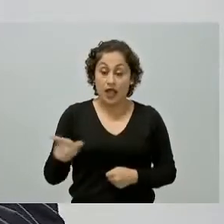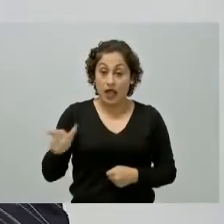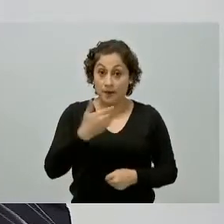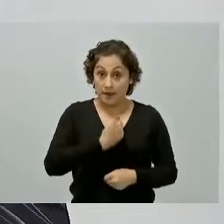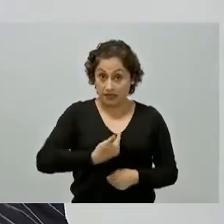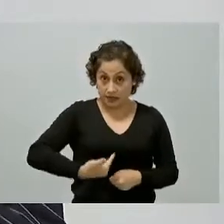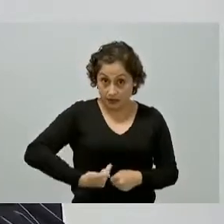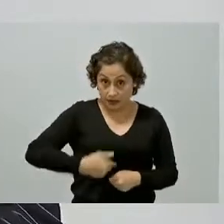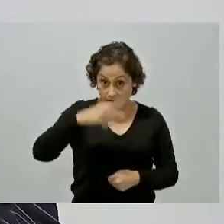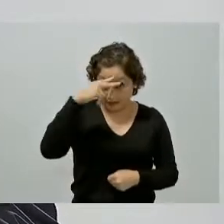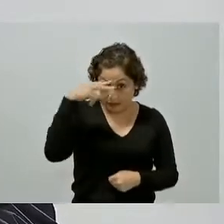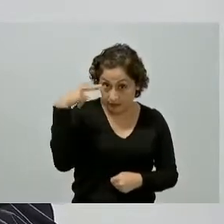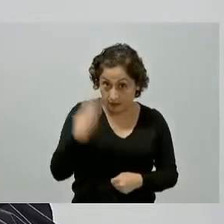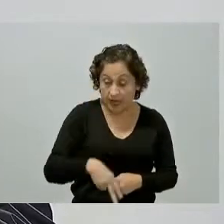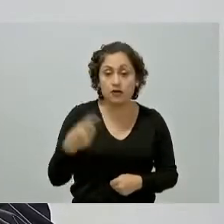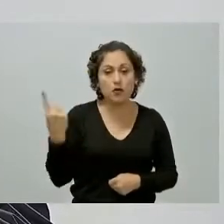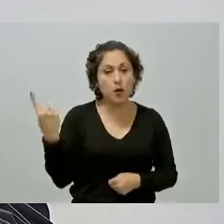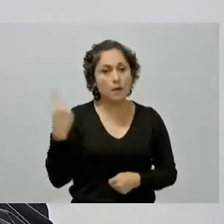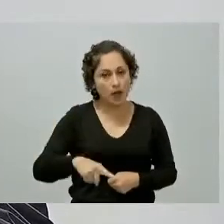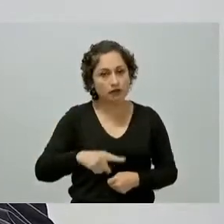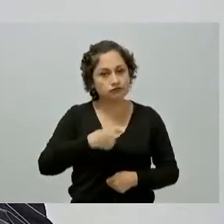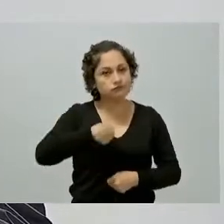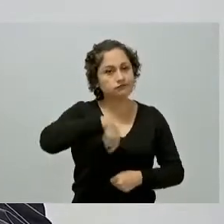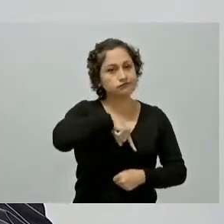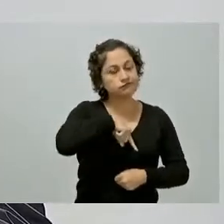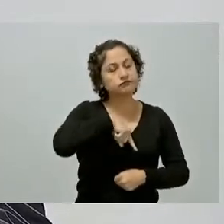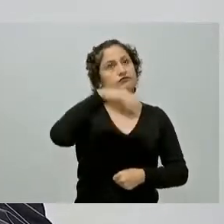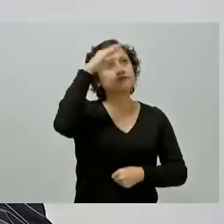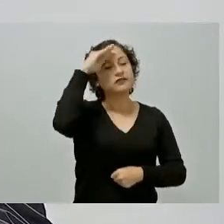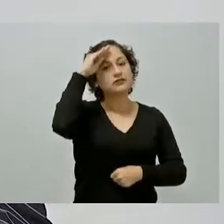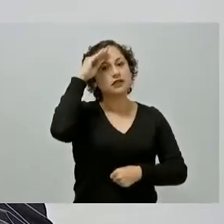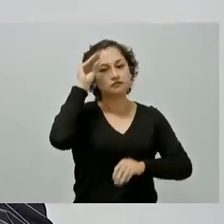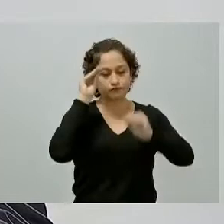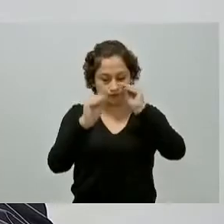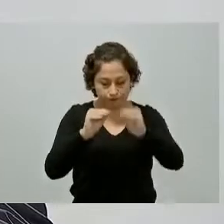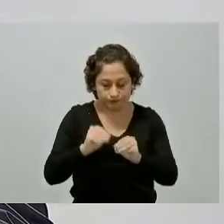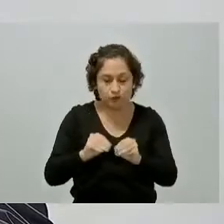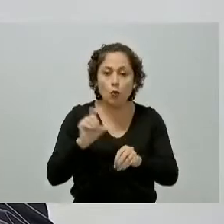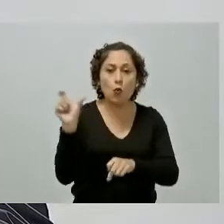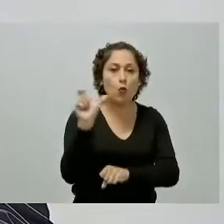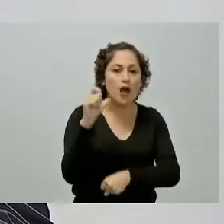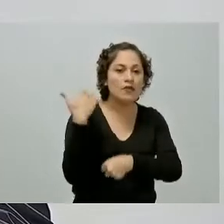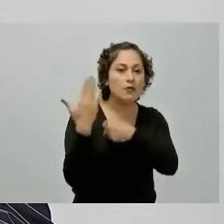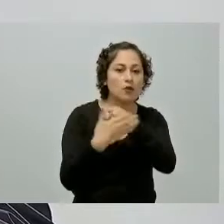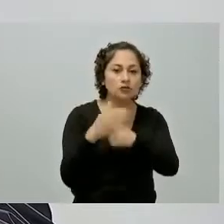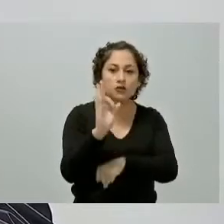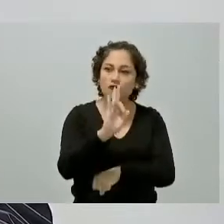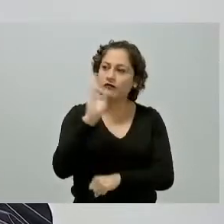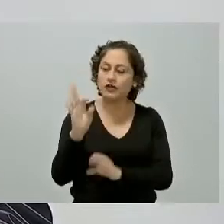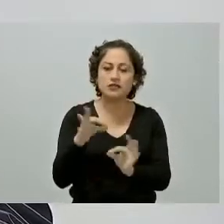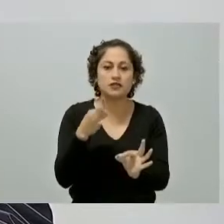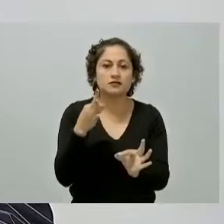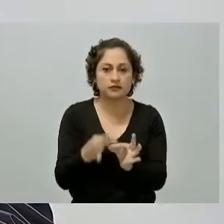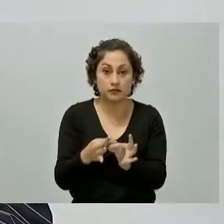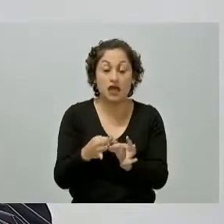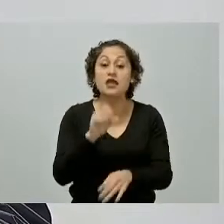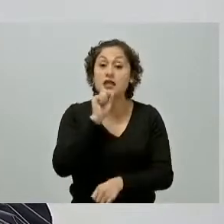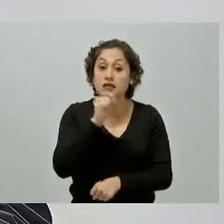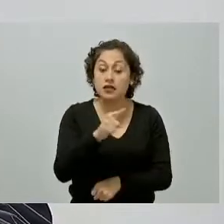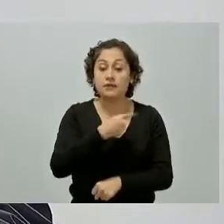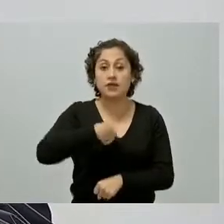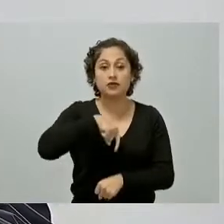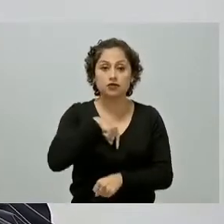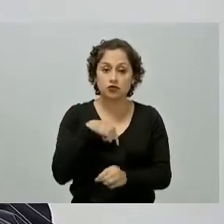nos ha instruido a definir fechas concretas y a dar seguimiento escrupuloso a su